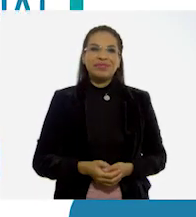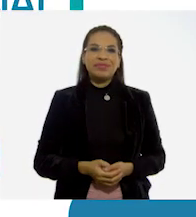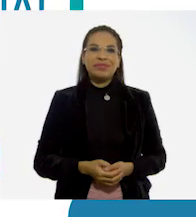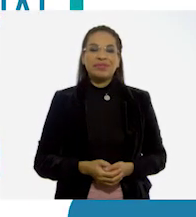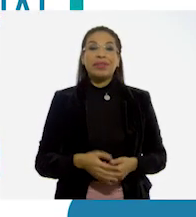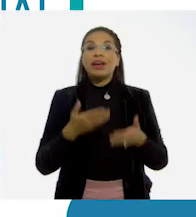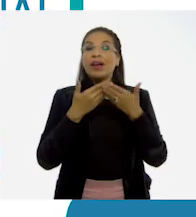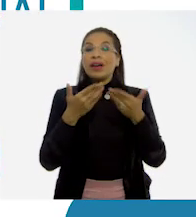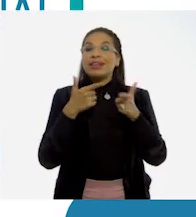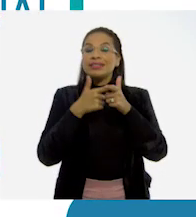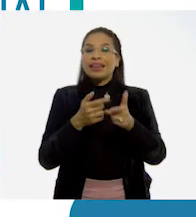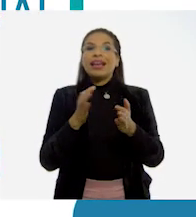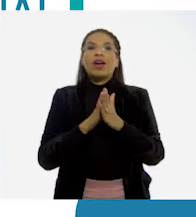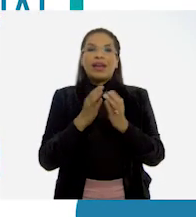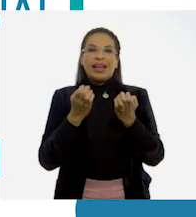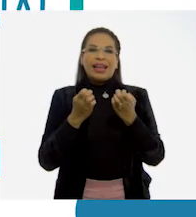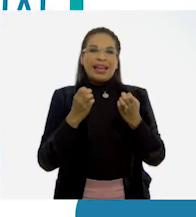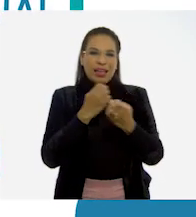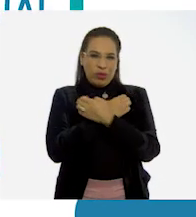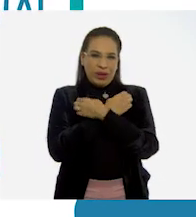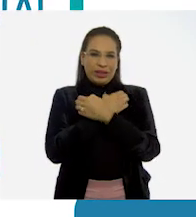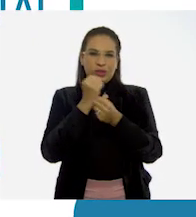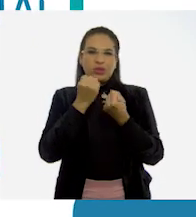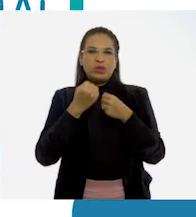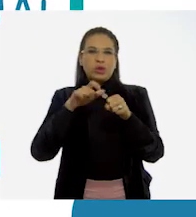A continuación, educación socioemocional.